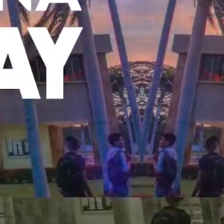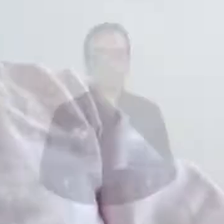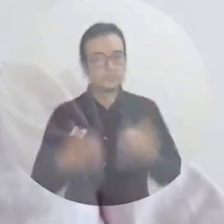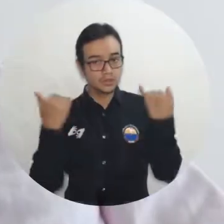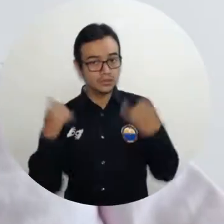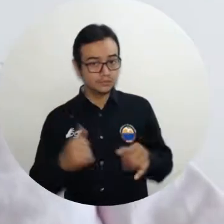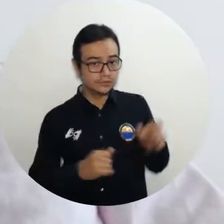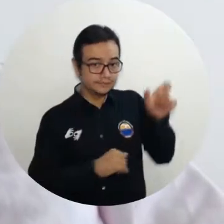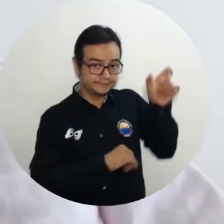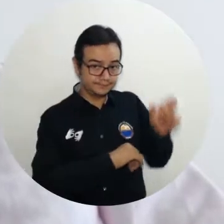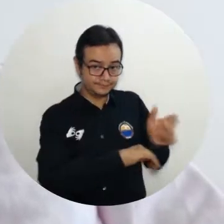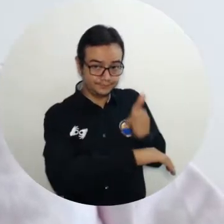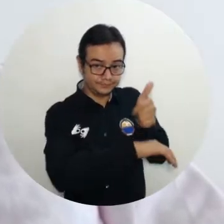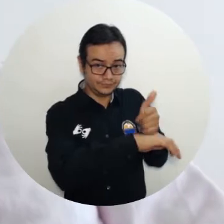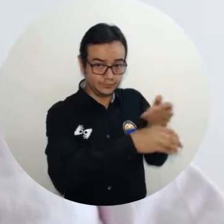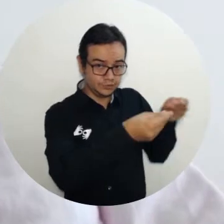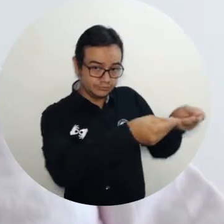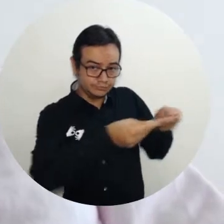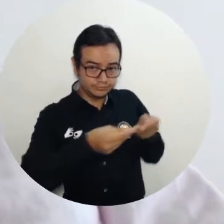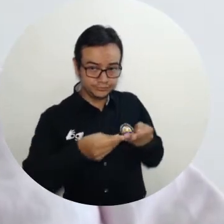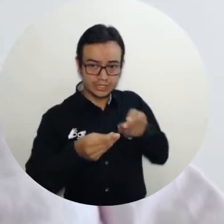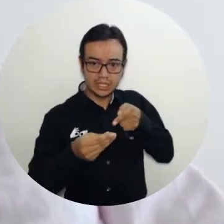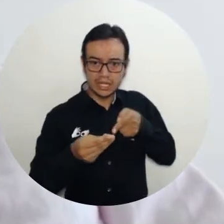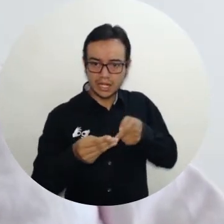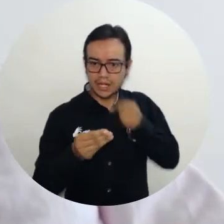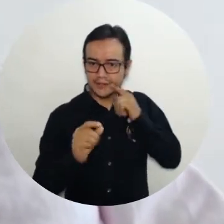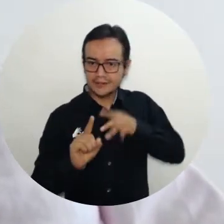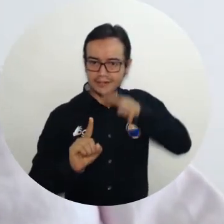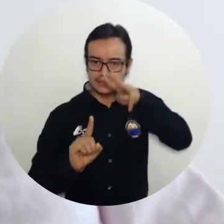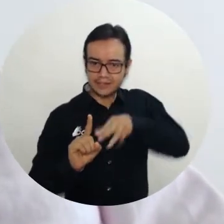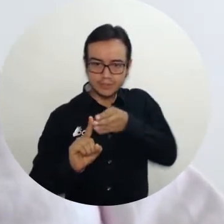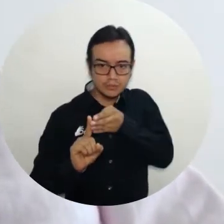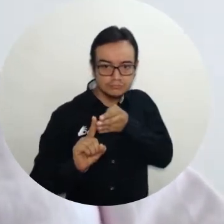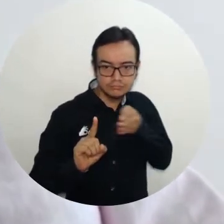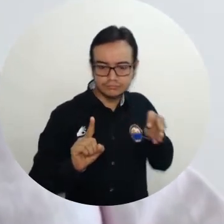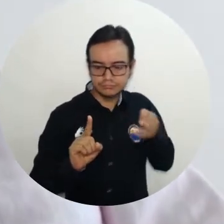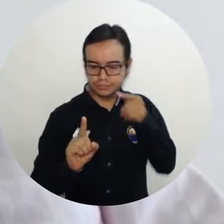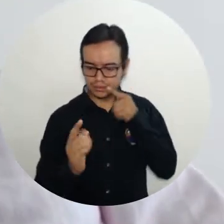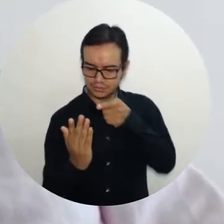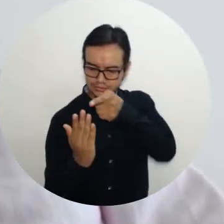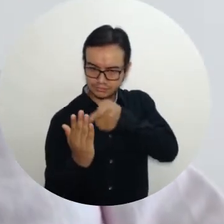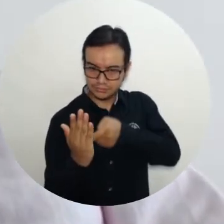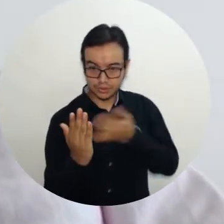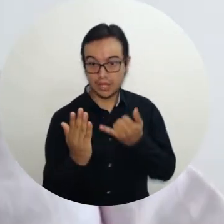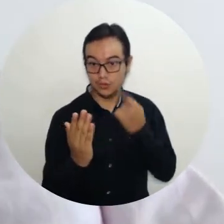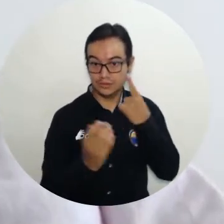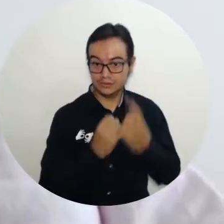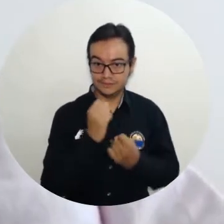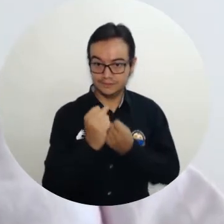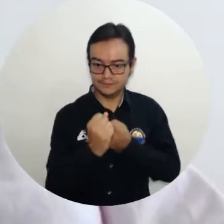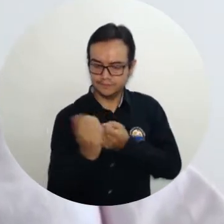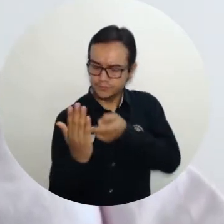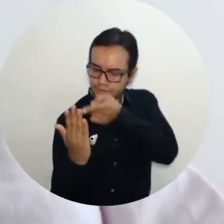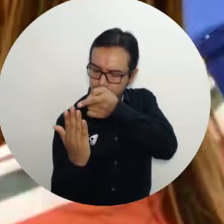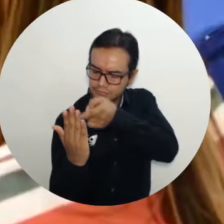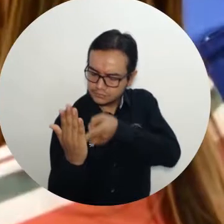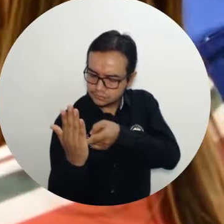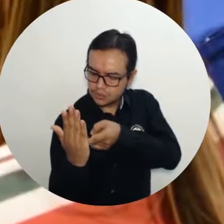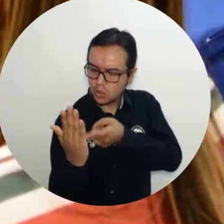El señor rector ha presentado un balance de los tres primeros meses de este año con respecto